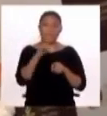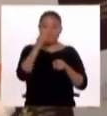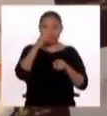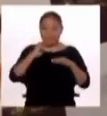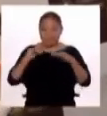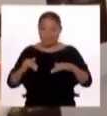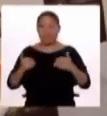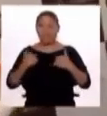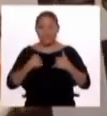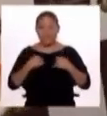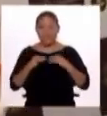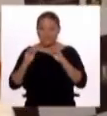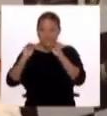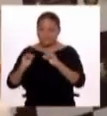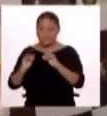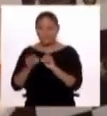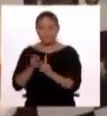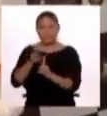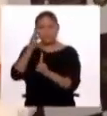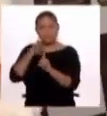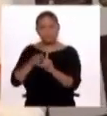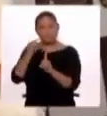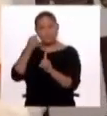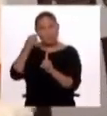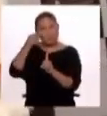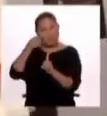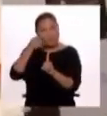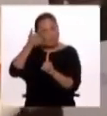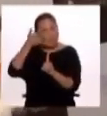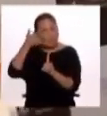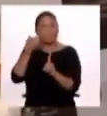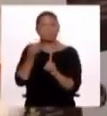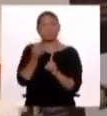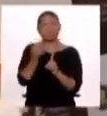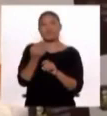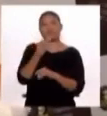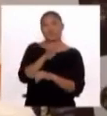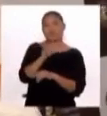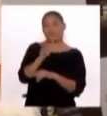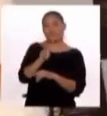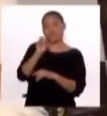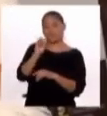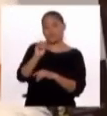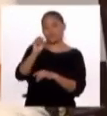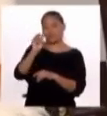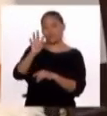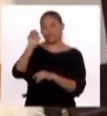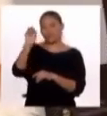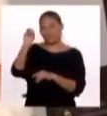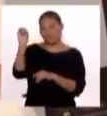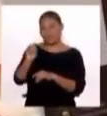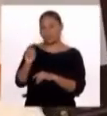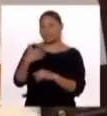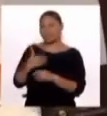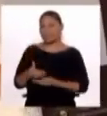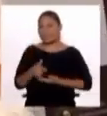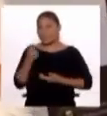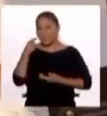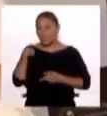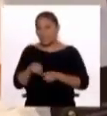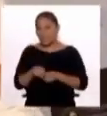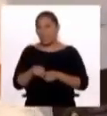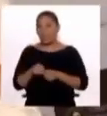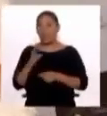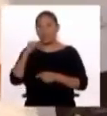nivel nacional y en Lima metropolitana. Tenemos un 42.4% de niños y niñas de 6 a 35 meses de edad que tienen